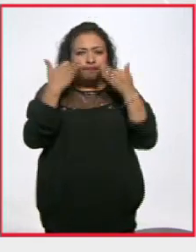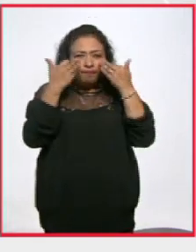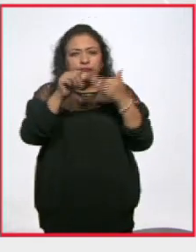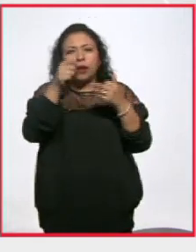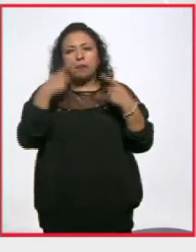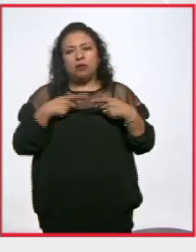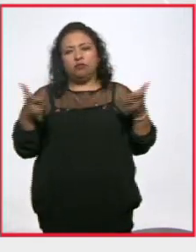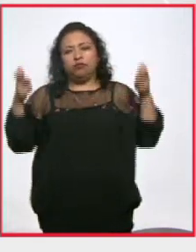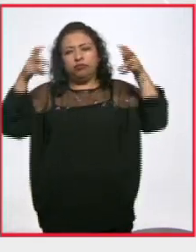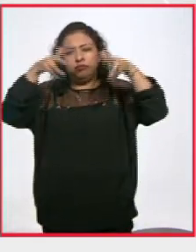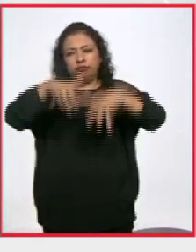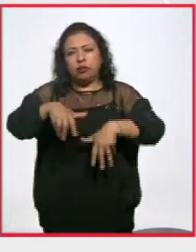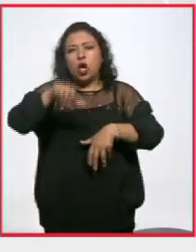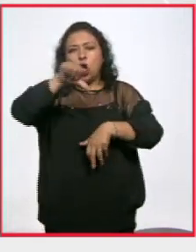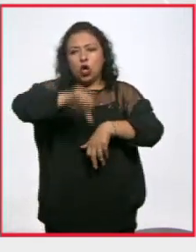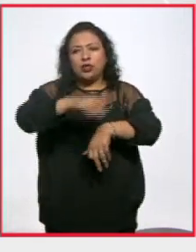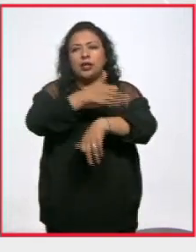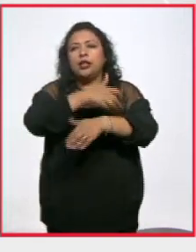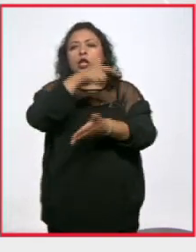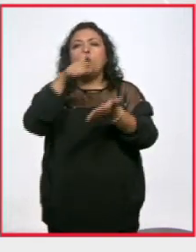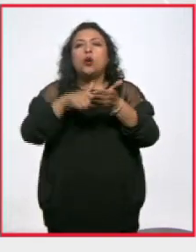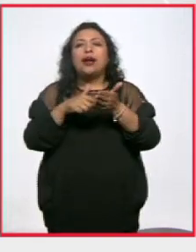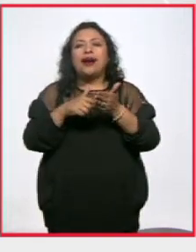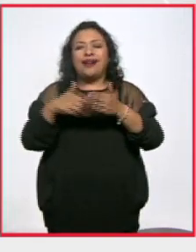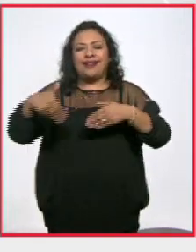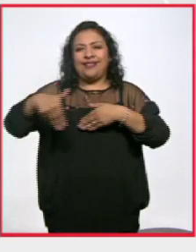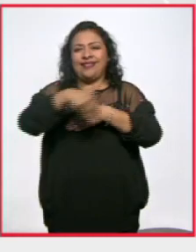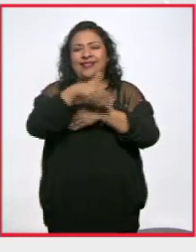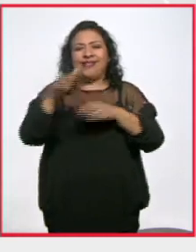que se dieron cita esta tarde, ahí en Paseo de la Reforma.